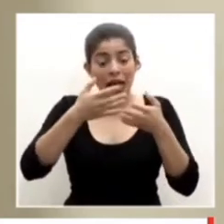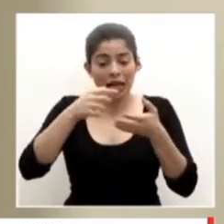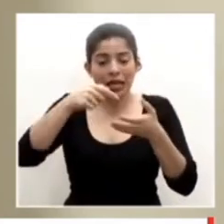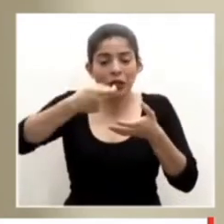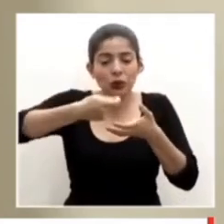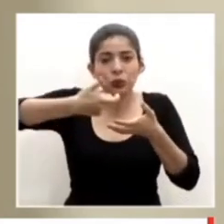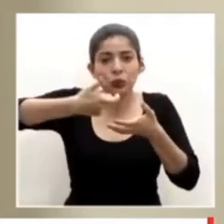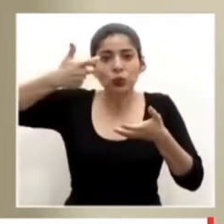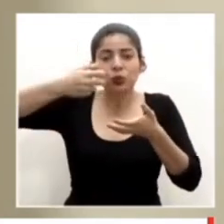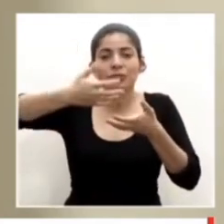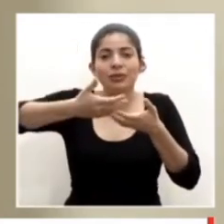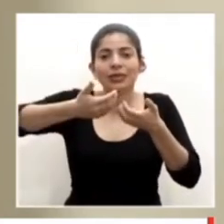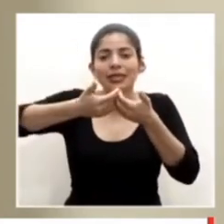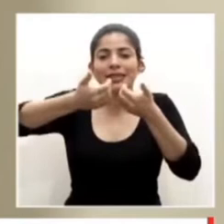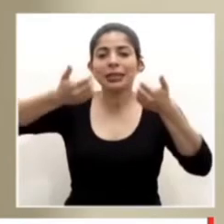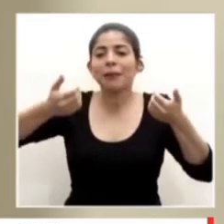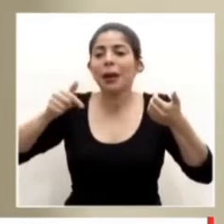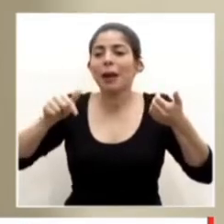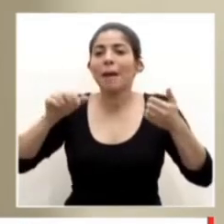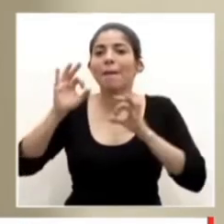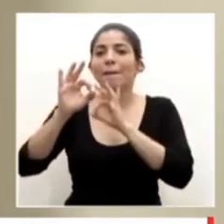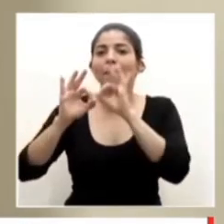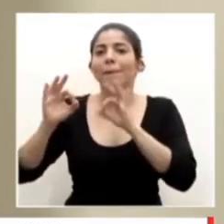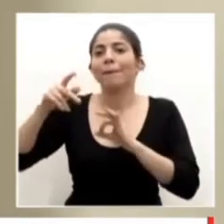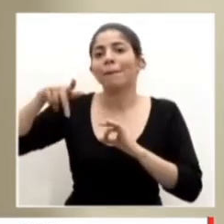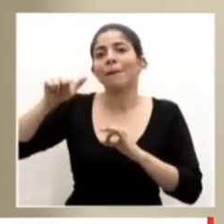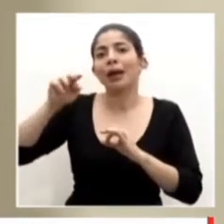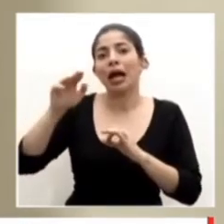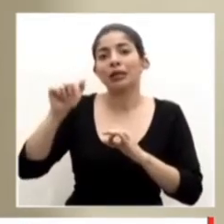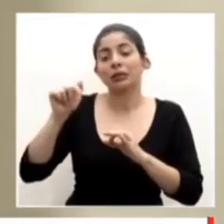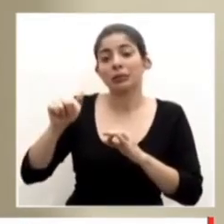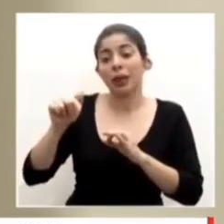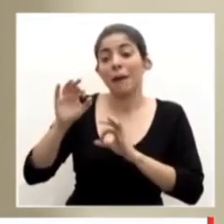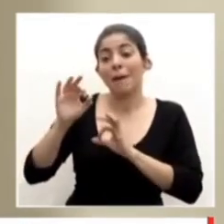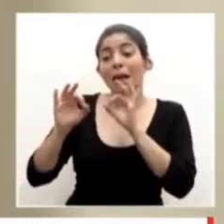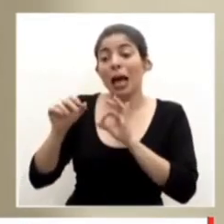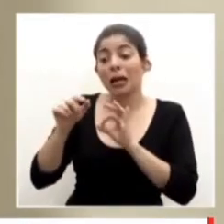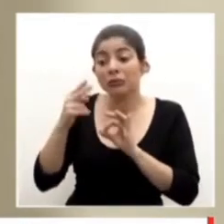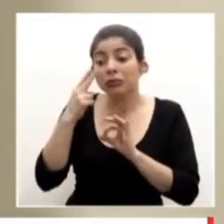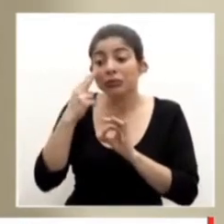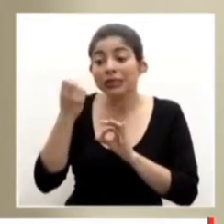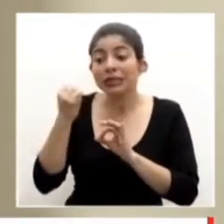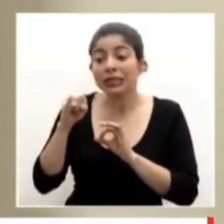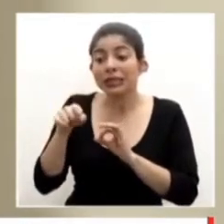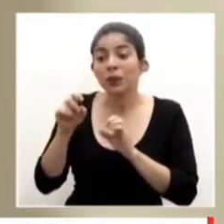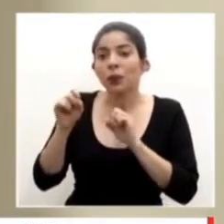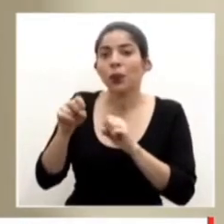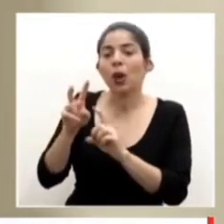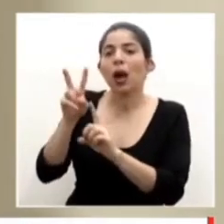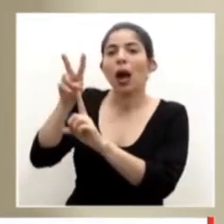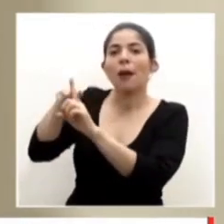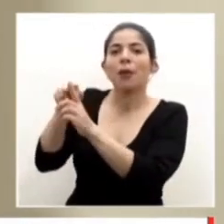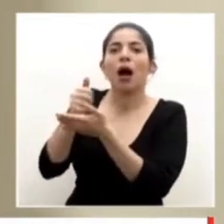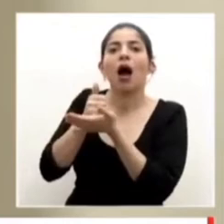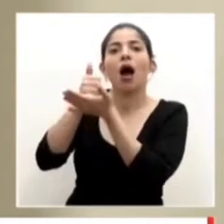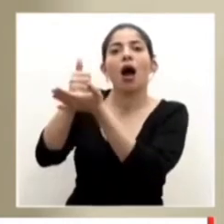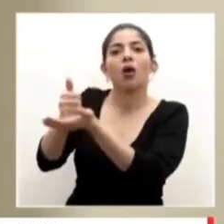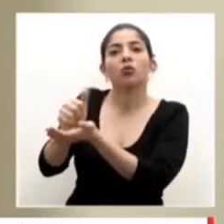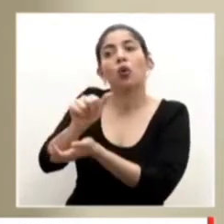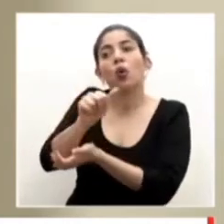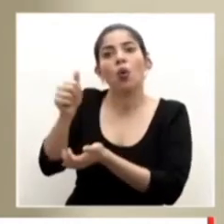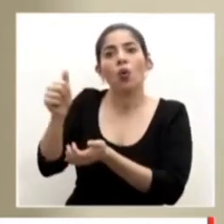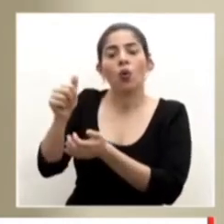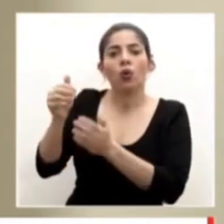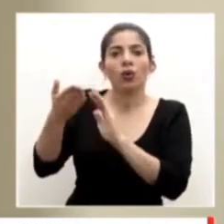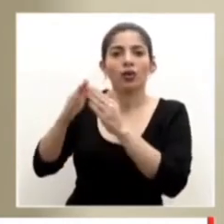para ver si ese plasma tiene eficacia en ayudarle a uno de nuestros